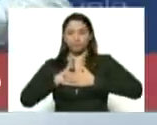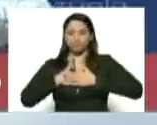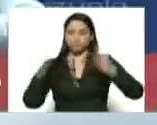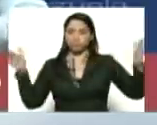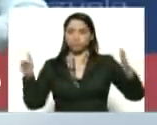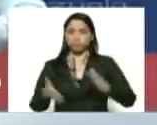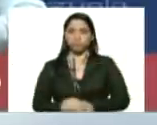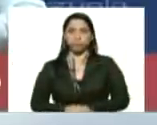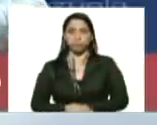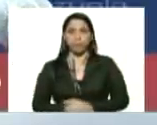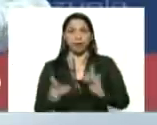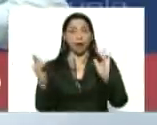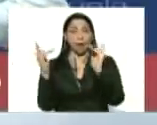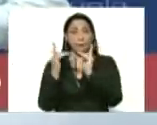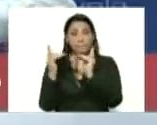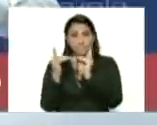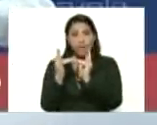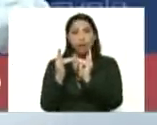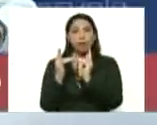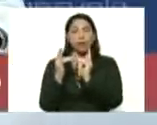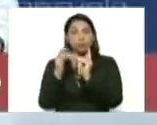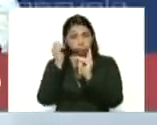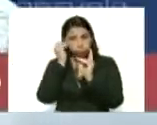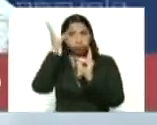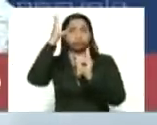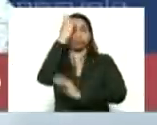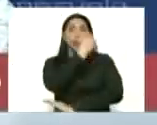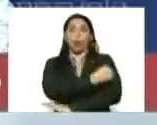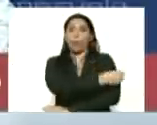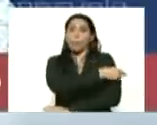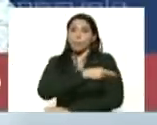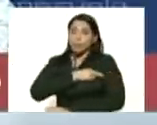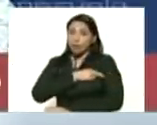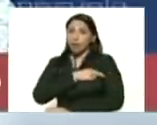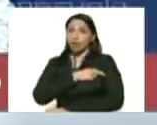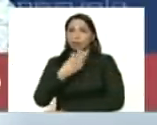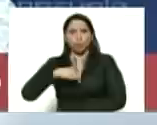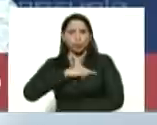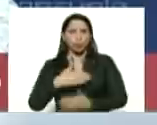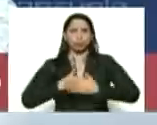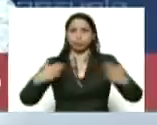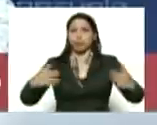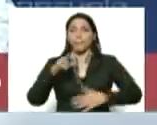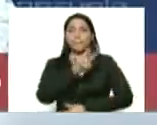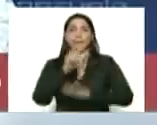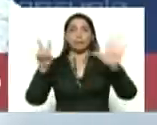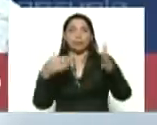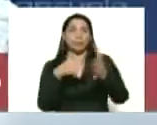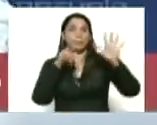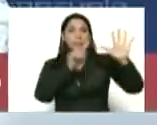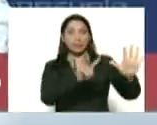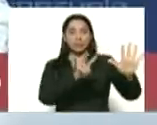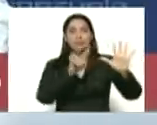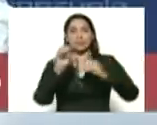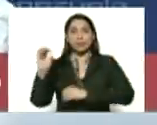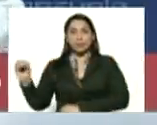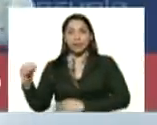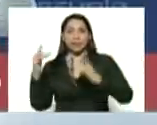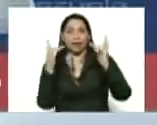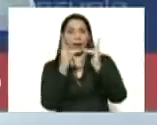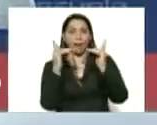las camas, la capacidad hospitalaria, como le hemos garantizado, más de 27.700 camas